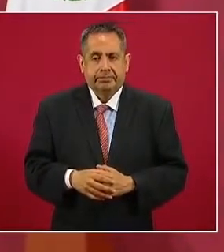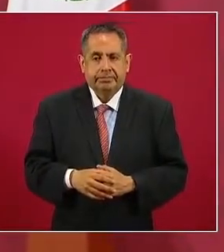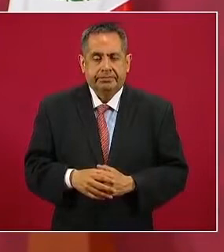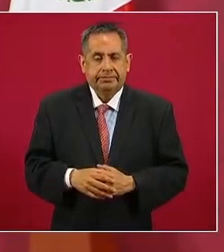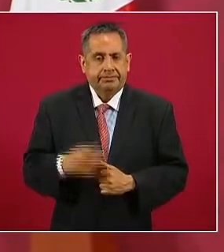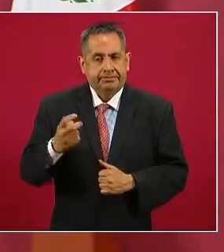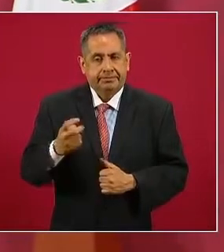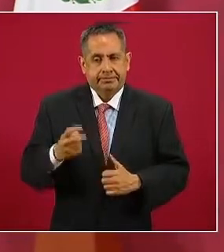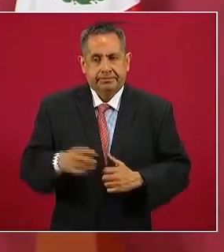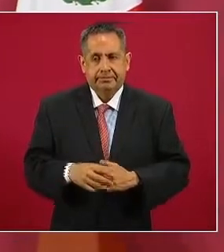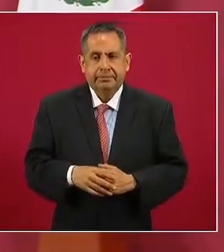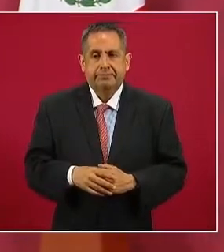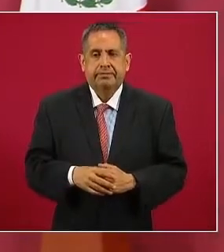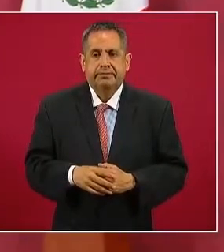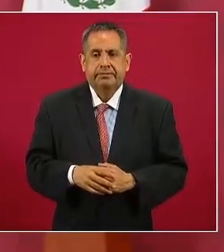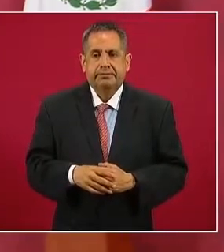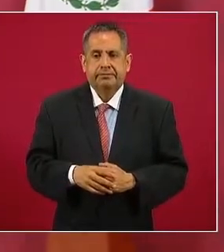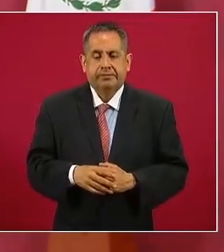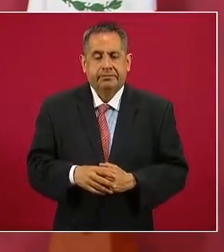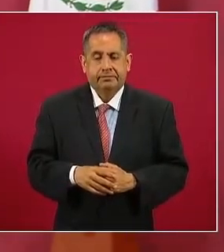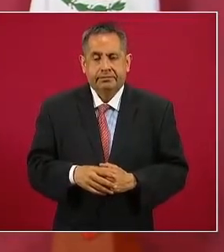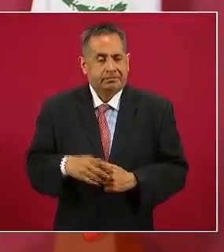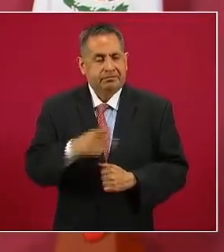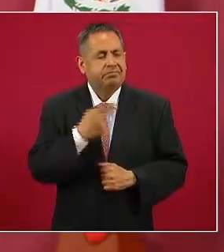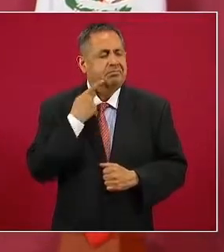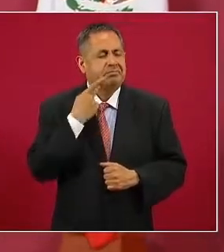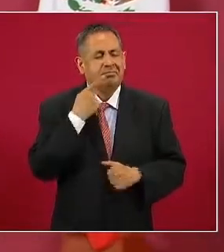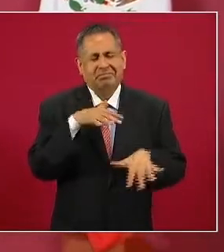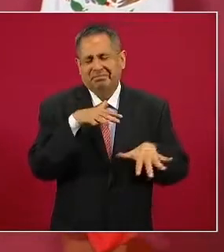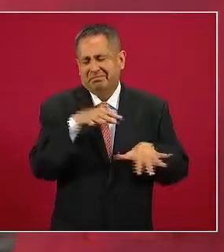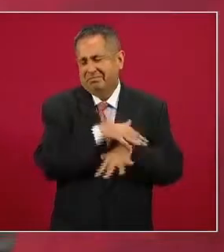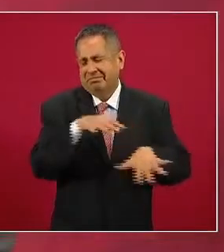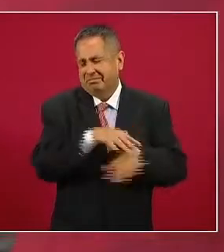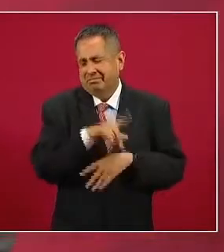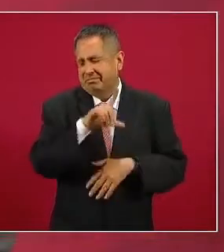es vil politiquería